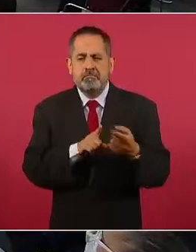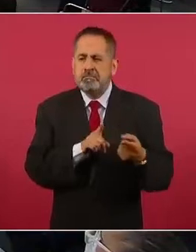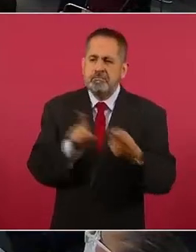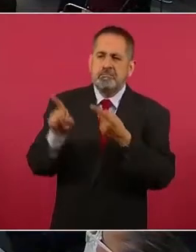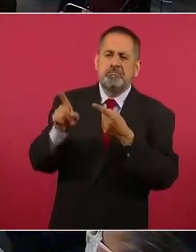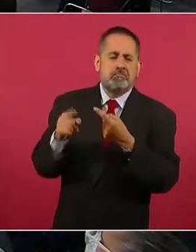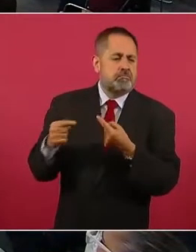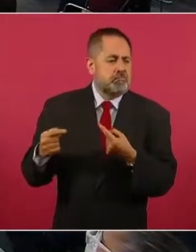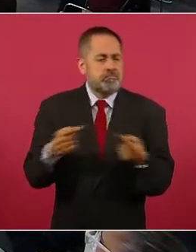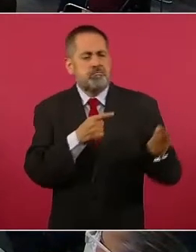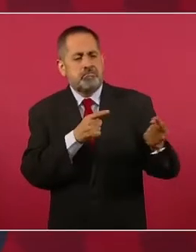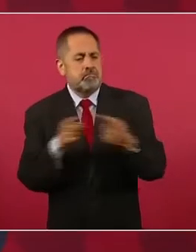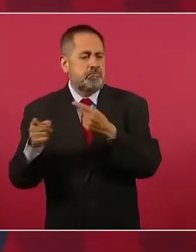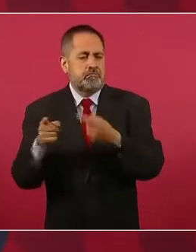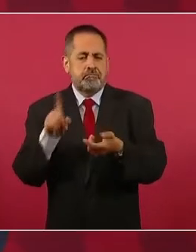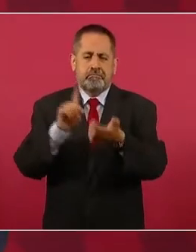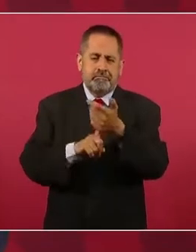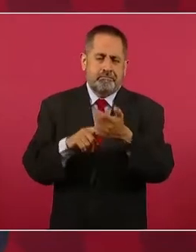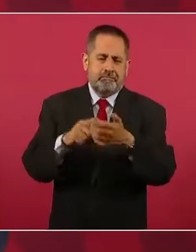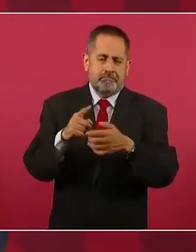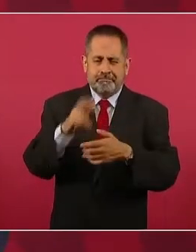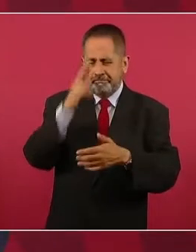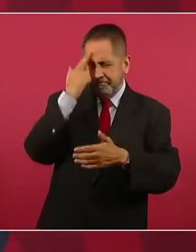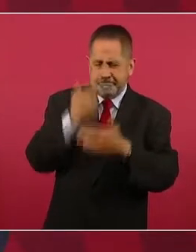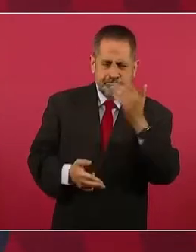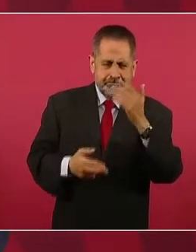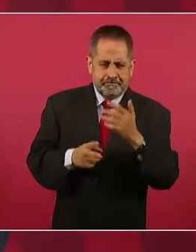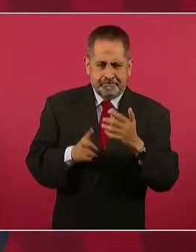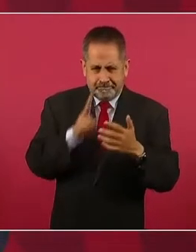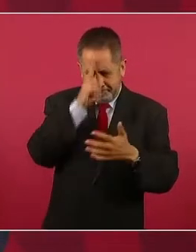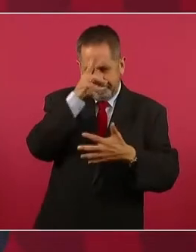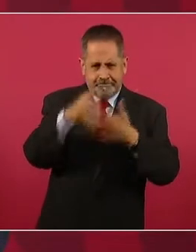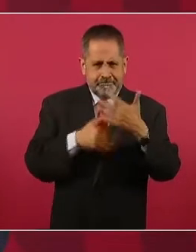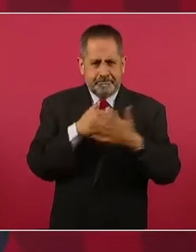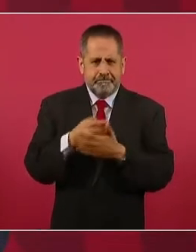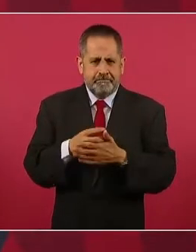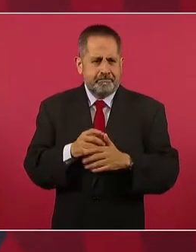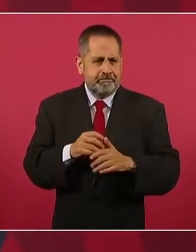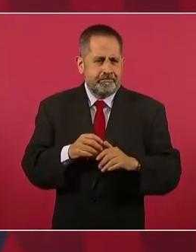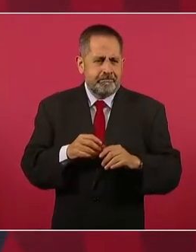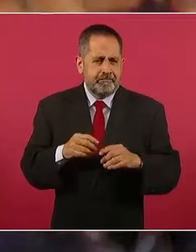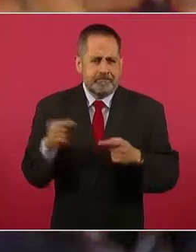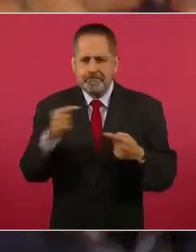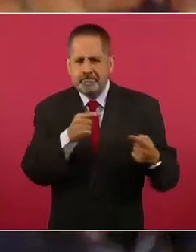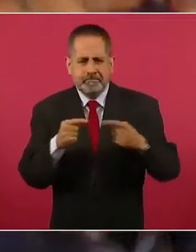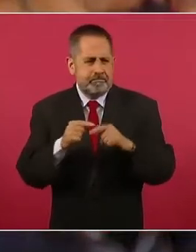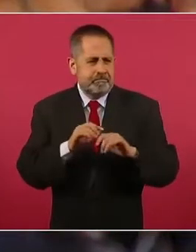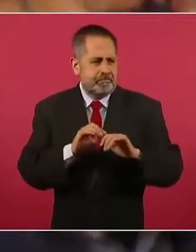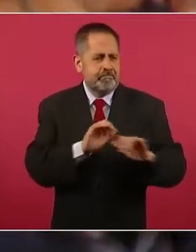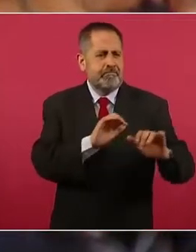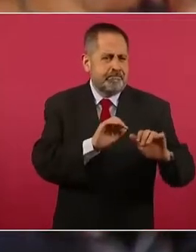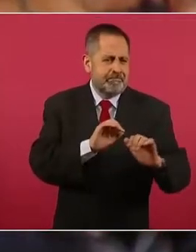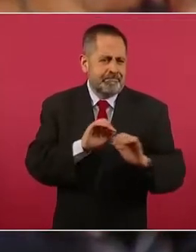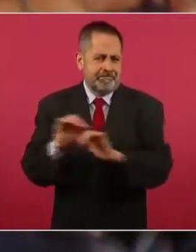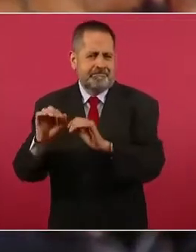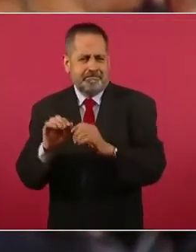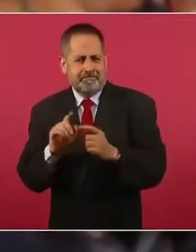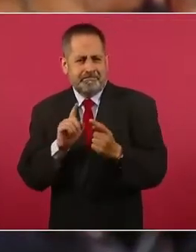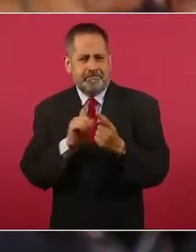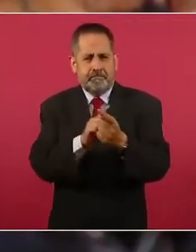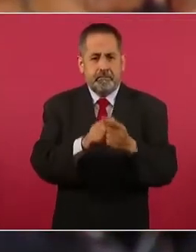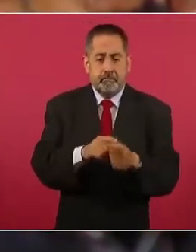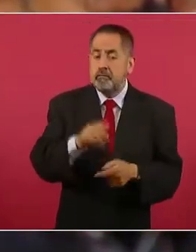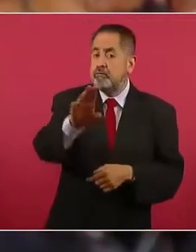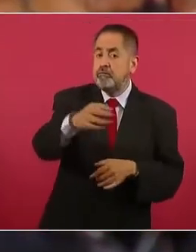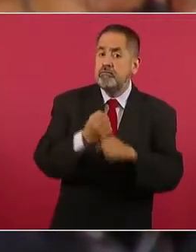también son violencia y empujones y otras cosas. Hasta